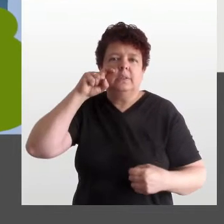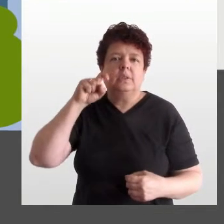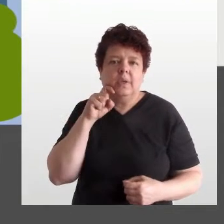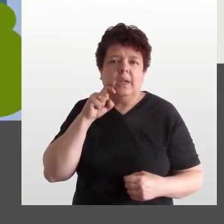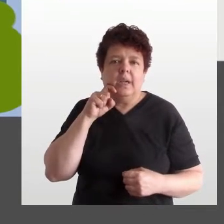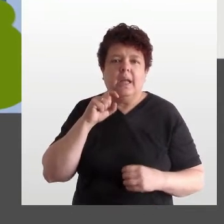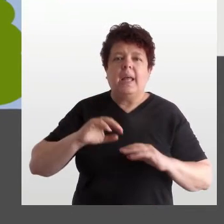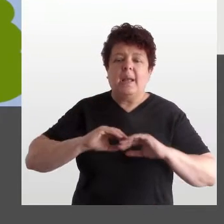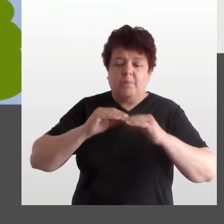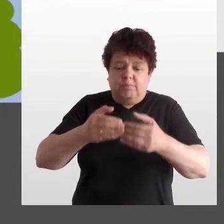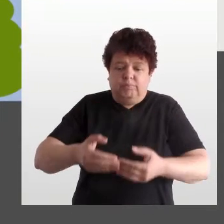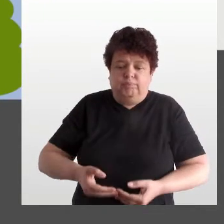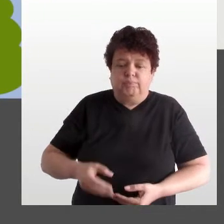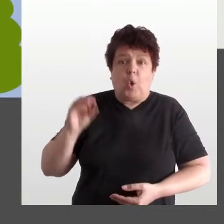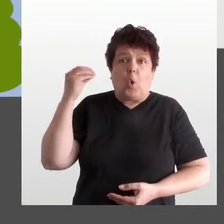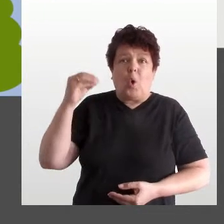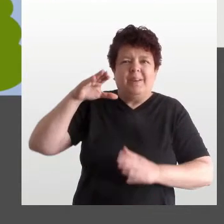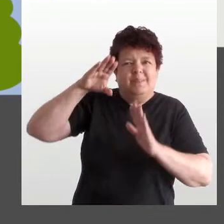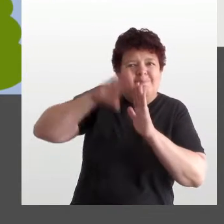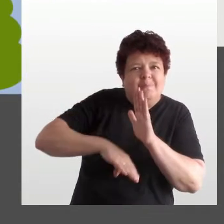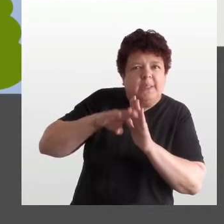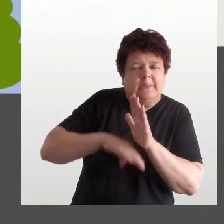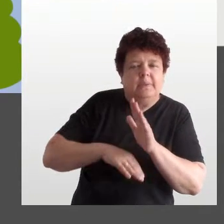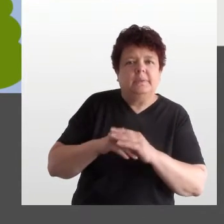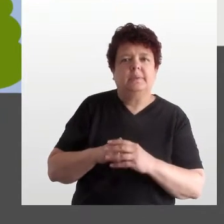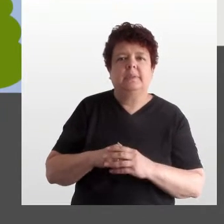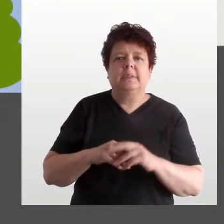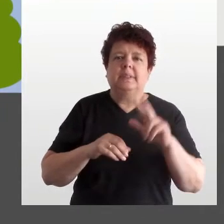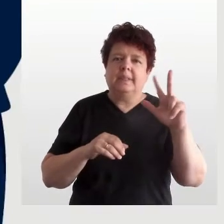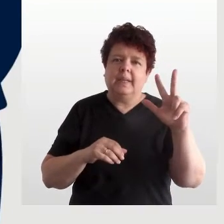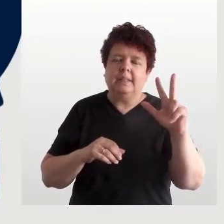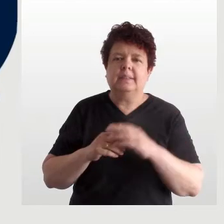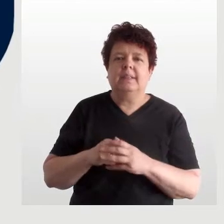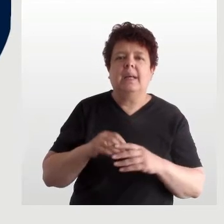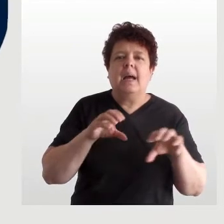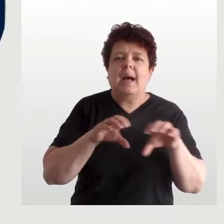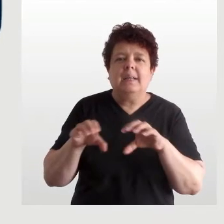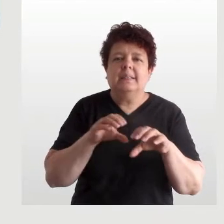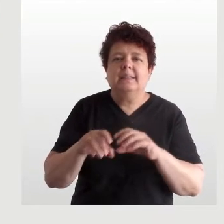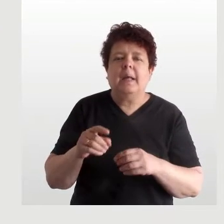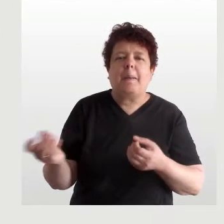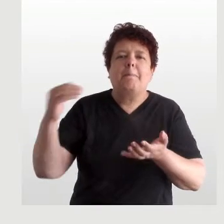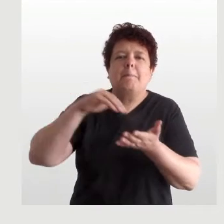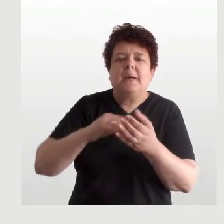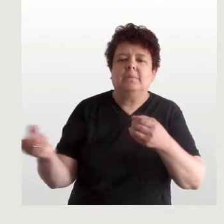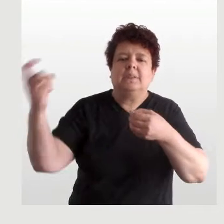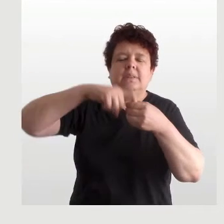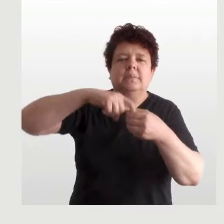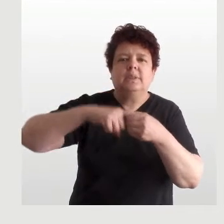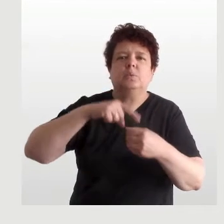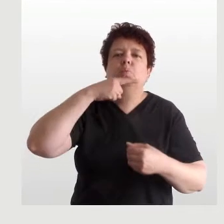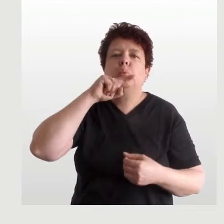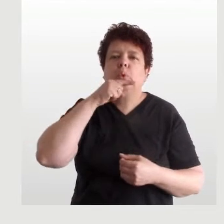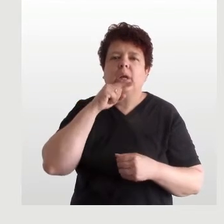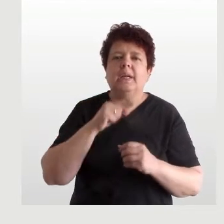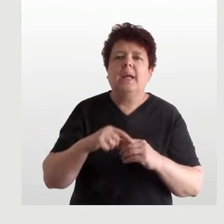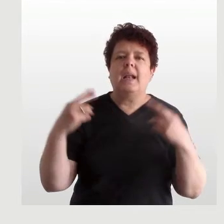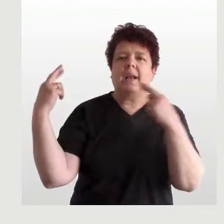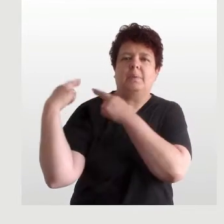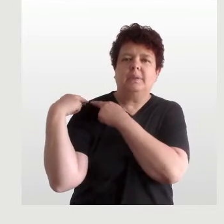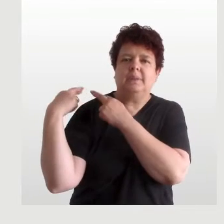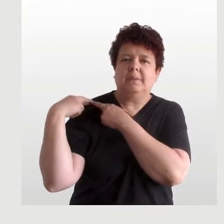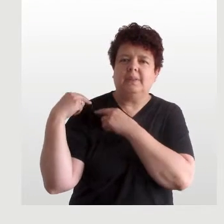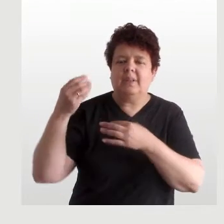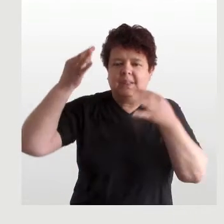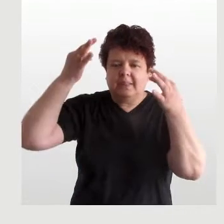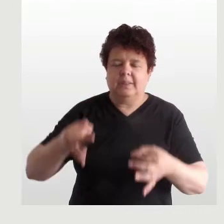sexual y reproductiva y reducir el embarazo adolescente. 3. Garantizar una mayor participación de las mujeres en los